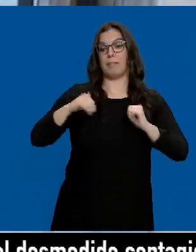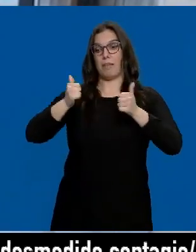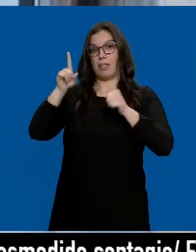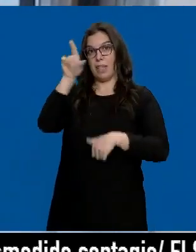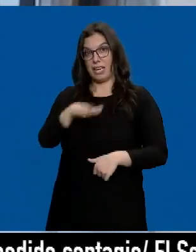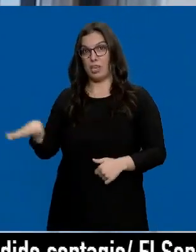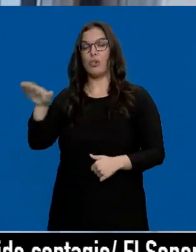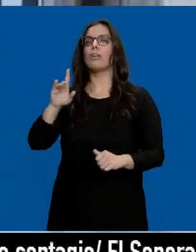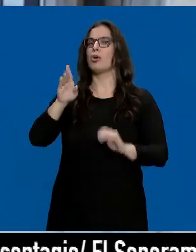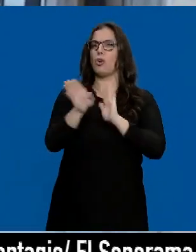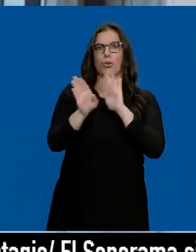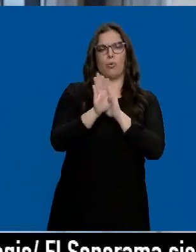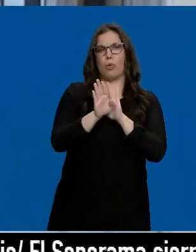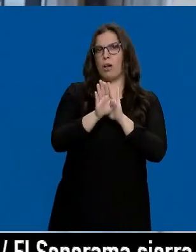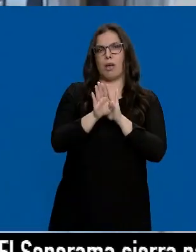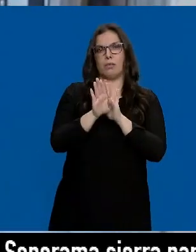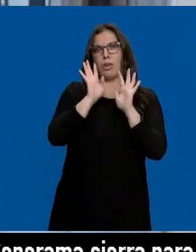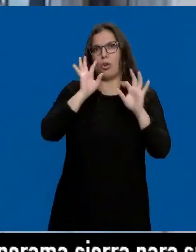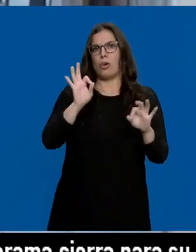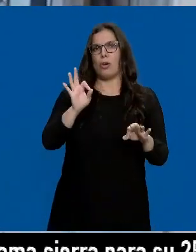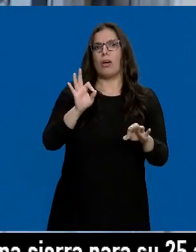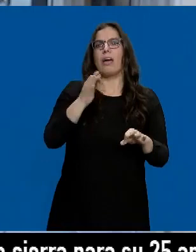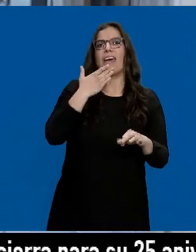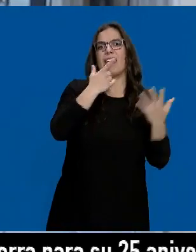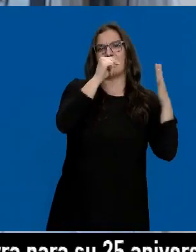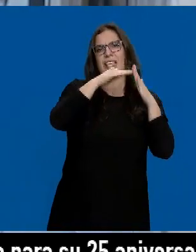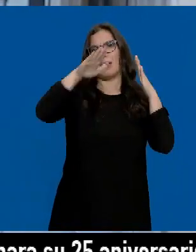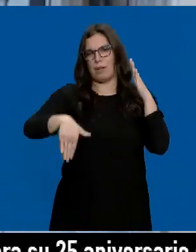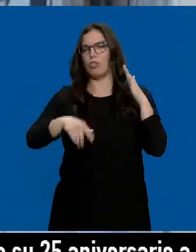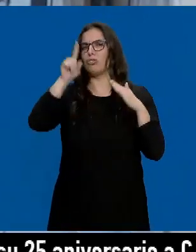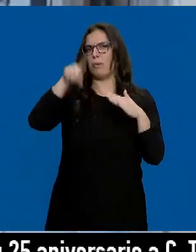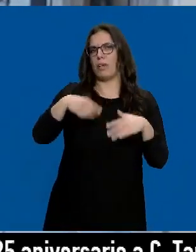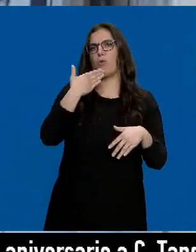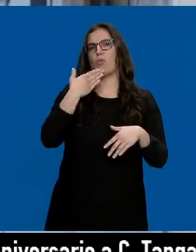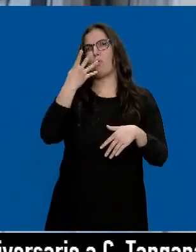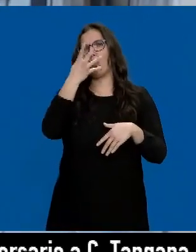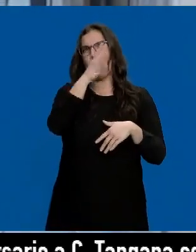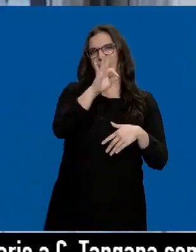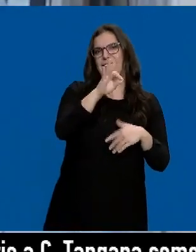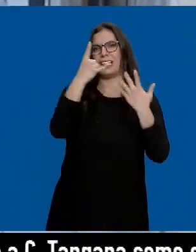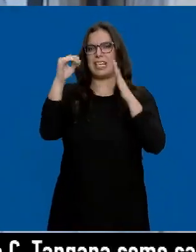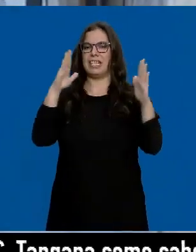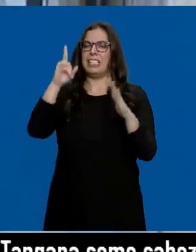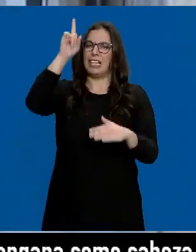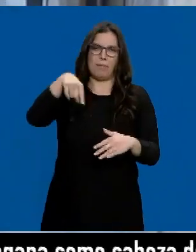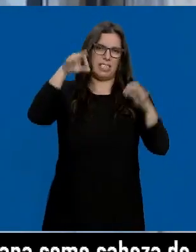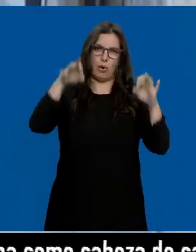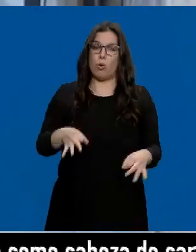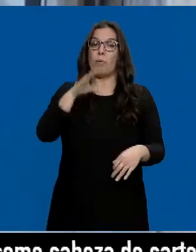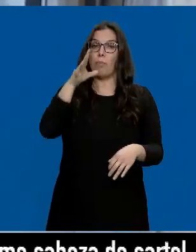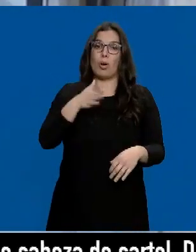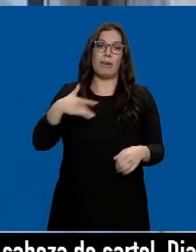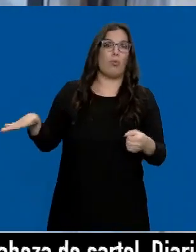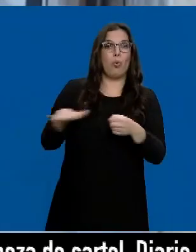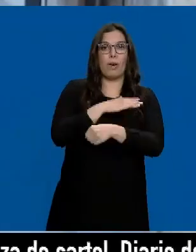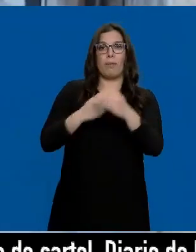y vamos a seguir, desde luego, con los menores de 60 años, de 40 a 60, porque el objetivo es cubrir todo lo